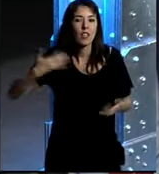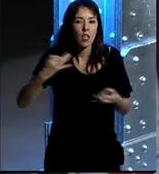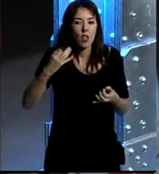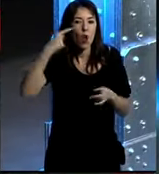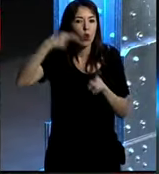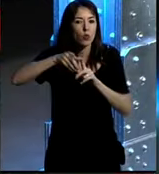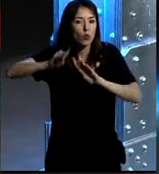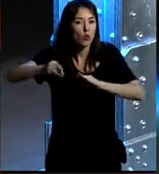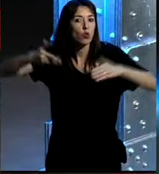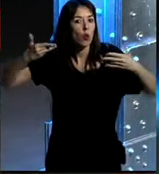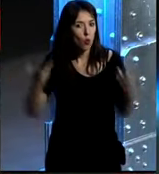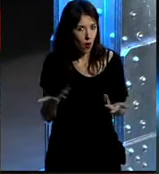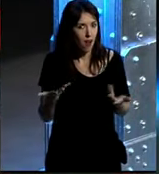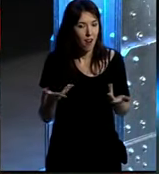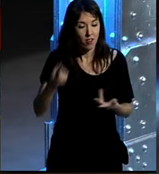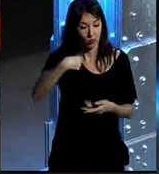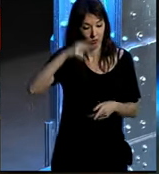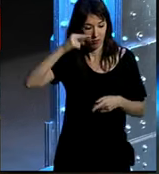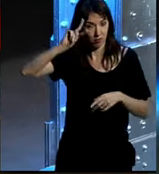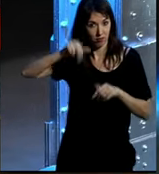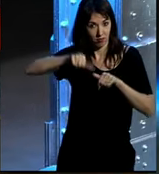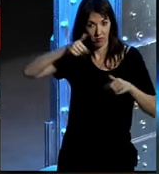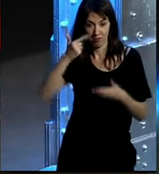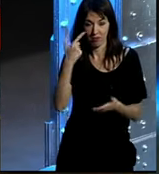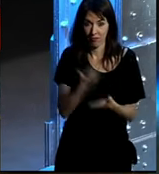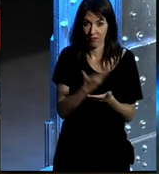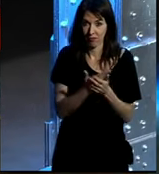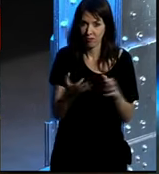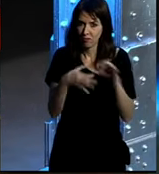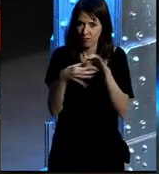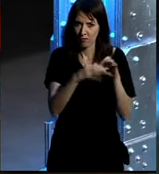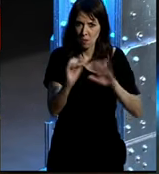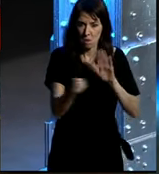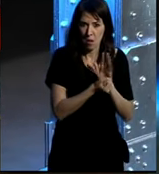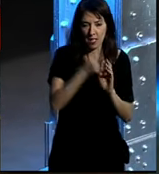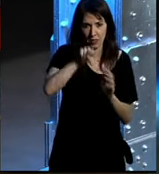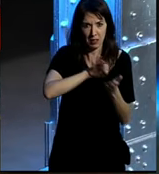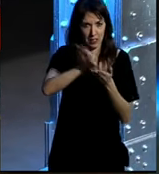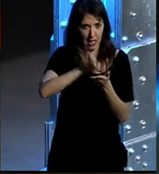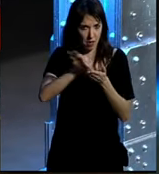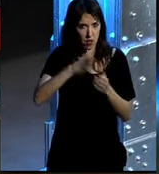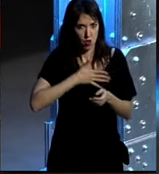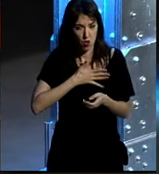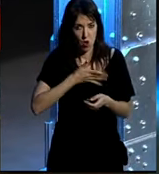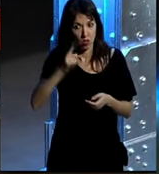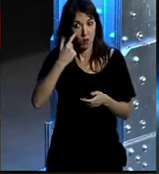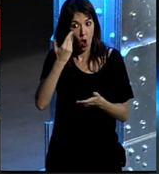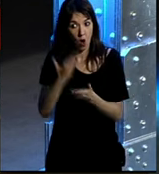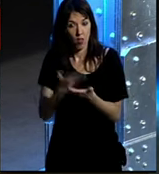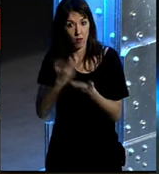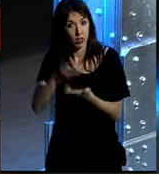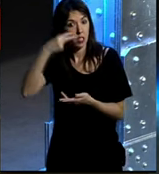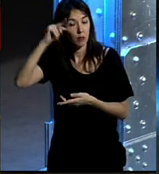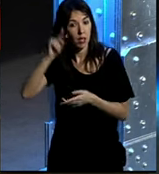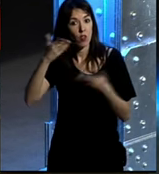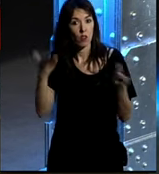nosotros lo que nos ha demostrado la experiencia y está muy relacionado con la marca que somos y con el servicio que prestamos lo que nos demuestra la experiencia